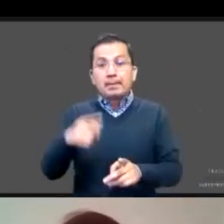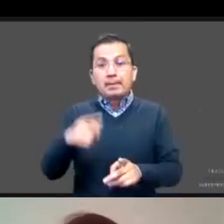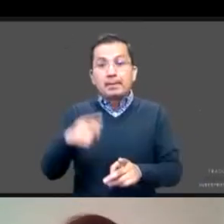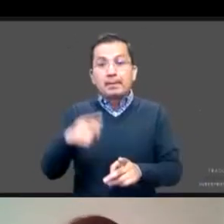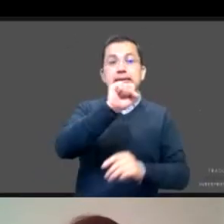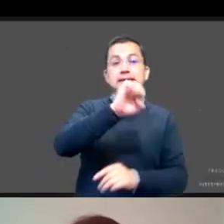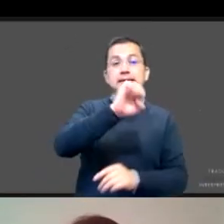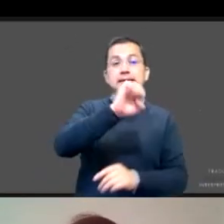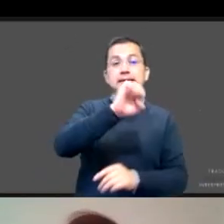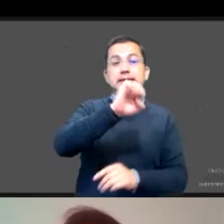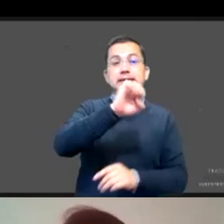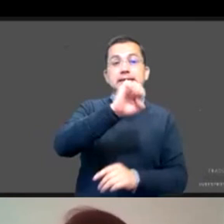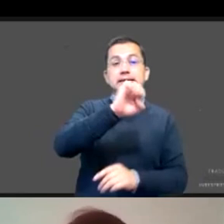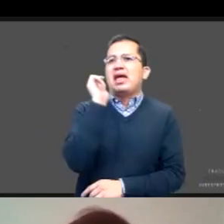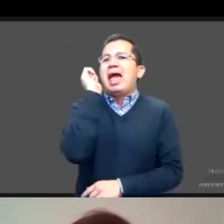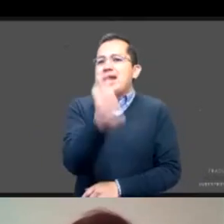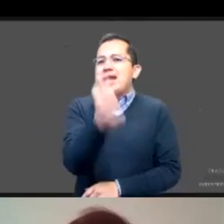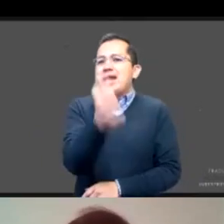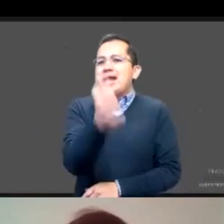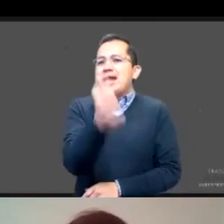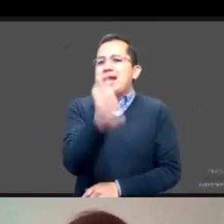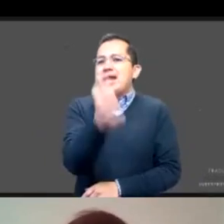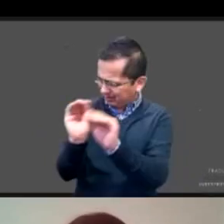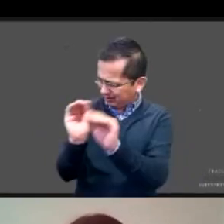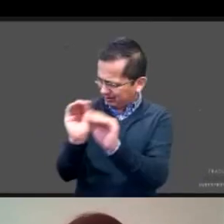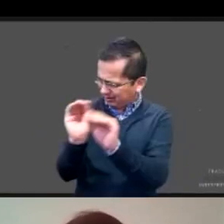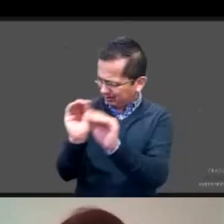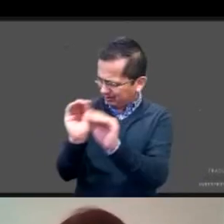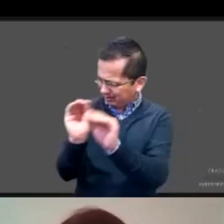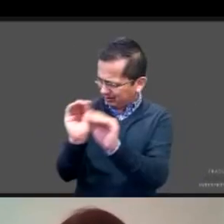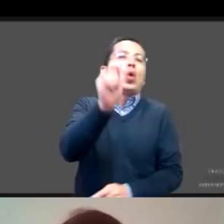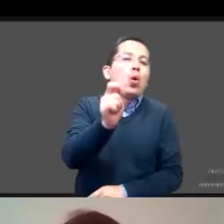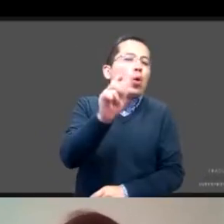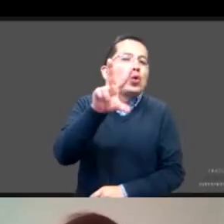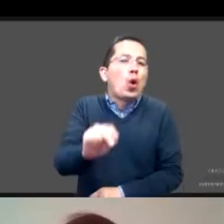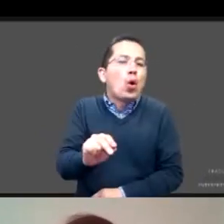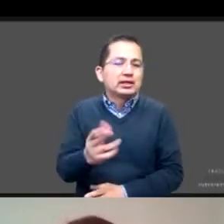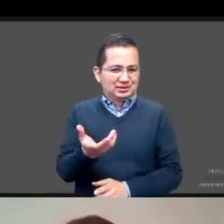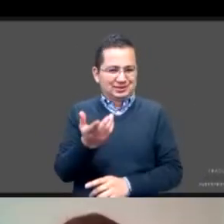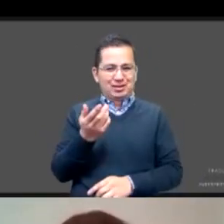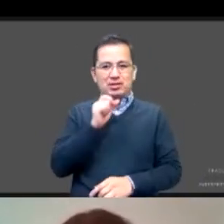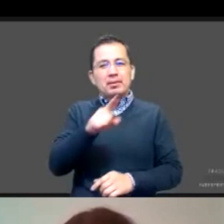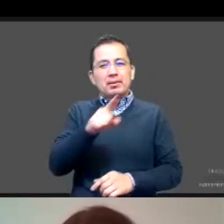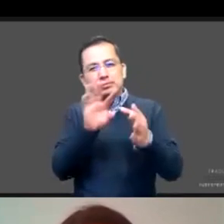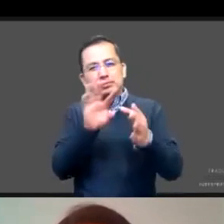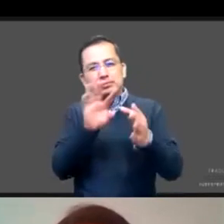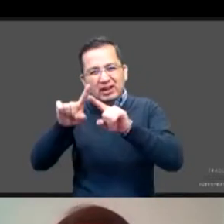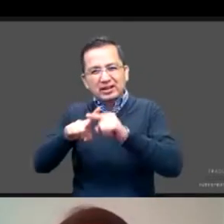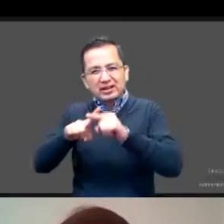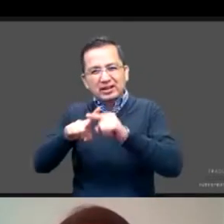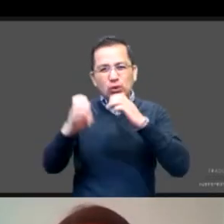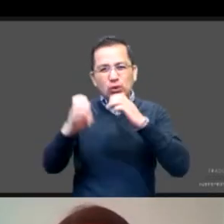qué sí es la educación integral en sexualidad que te puede dar herramientas, habilidades para la toma de decisiones. Entonces, desde ahí. Y luego me parece que